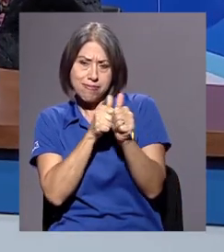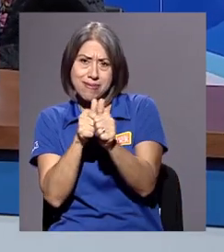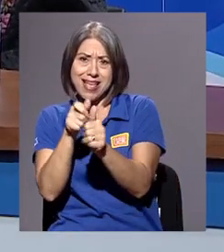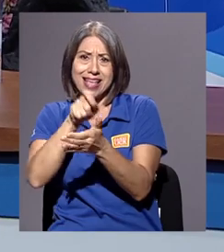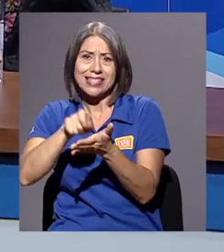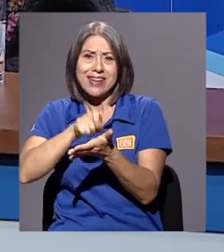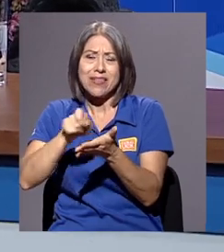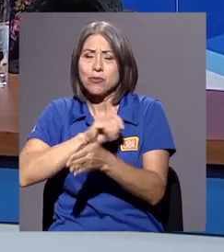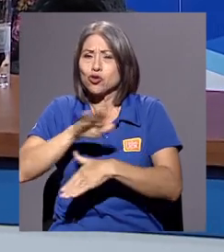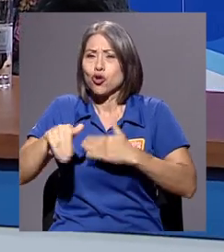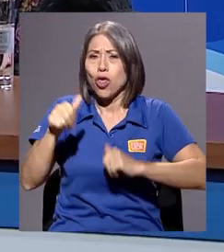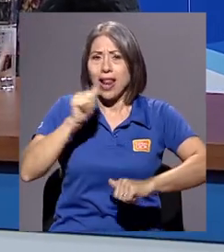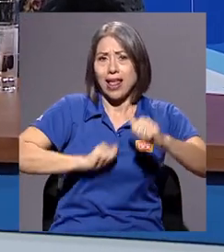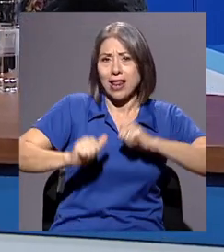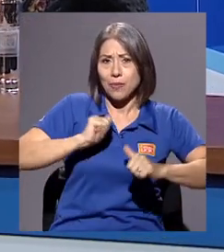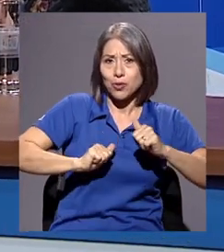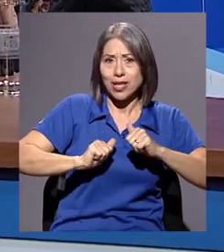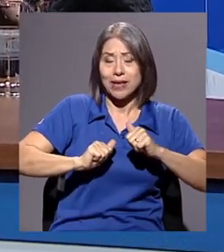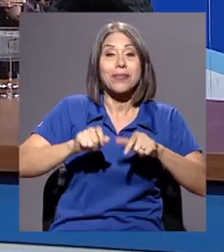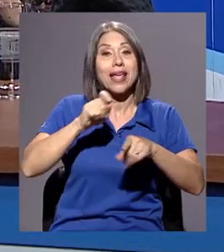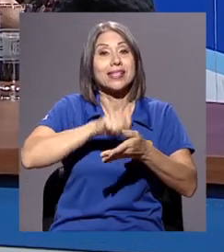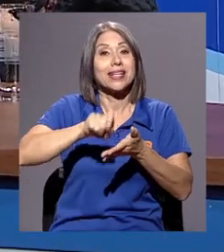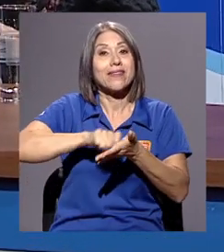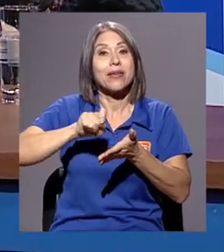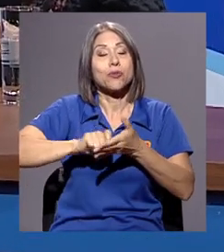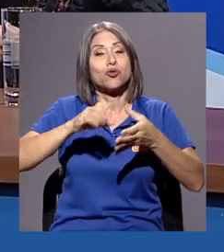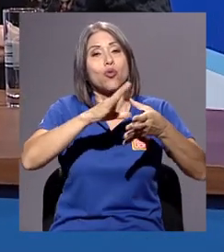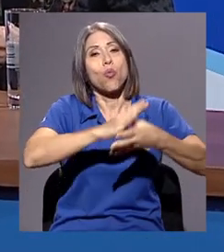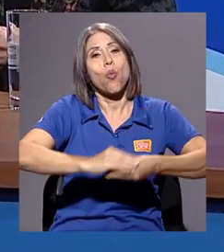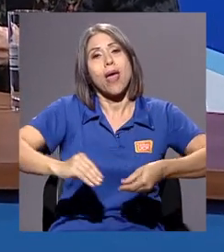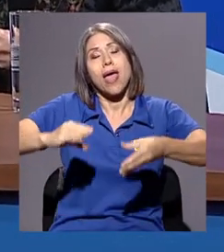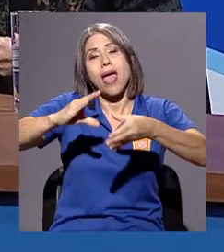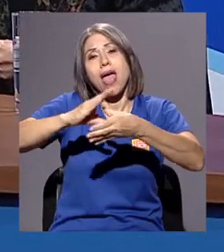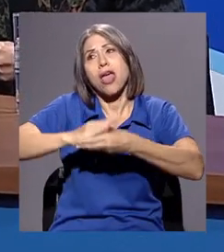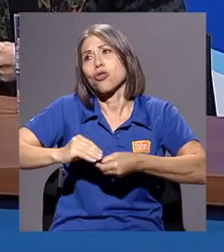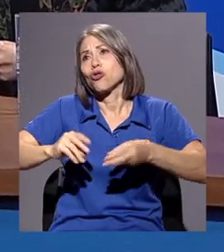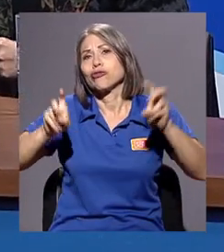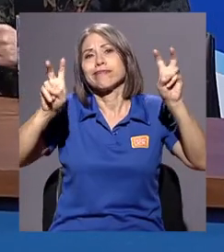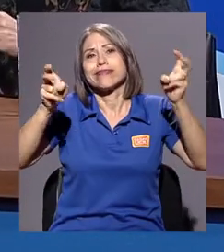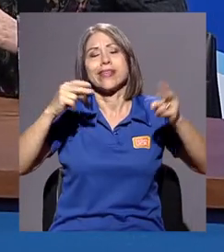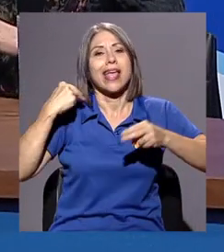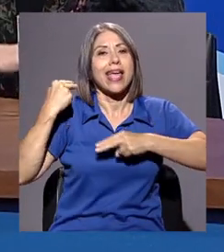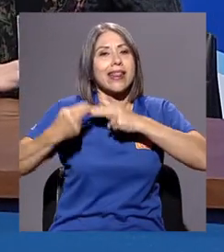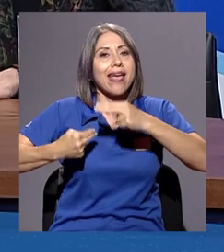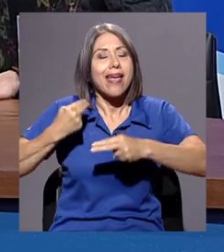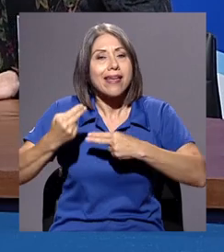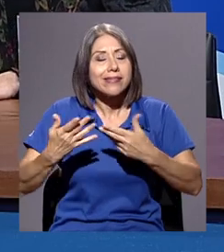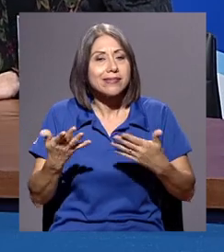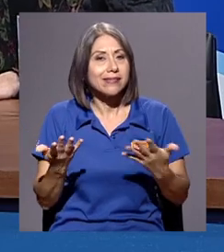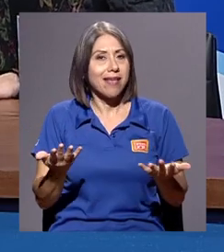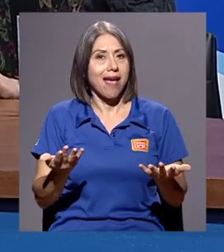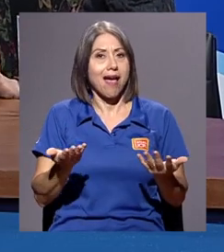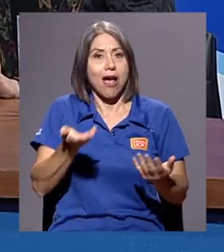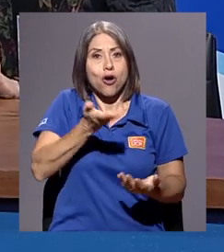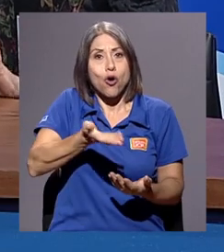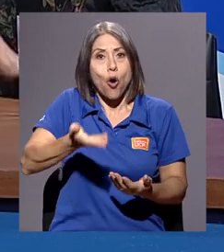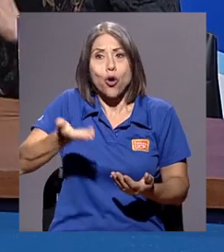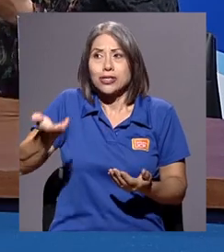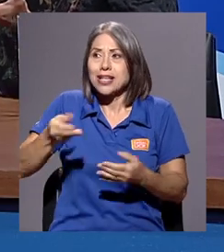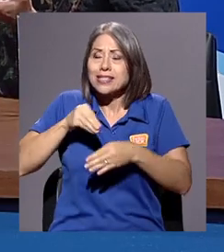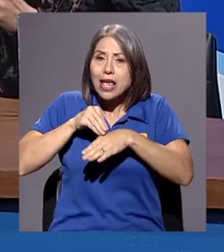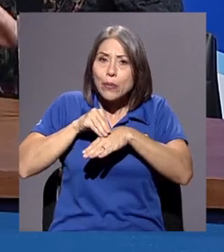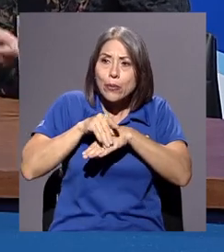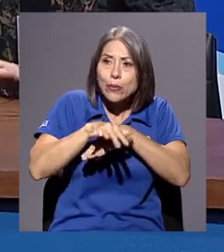escribimos cuentos que, bueno, que van desde la herencia, desde cosas que nos